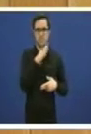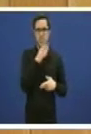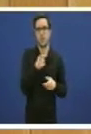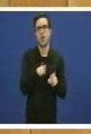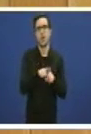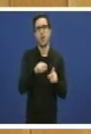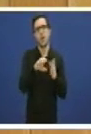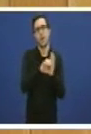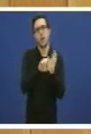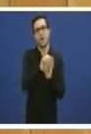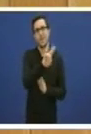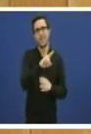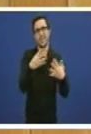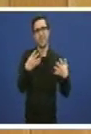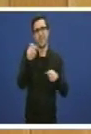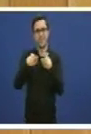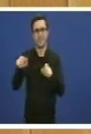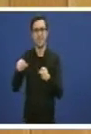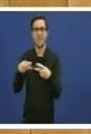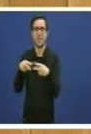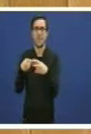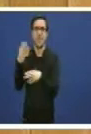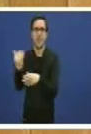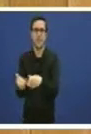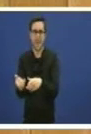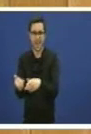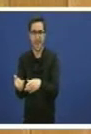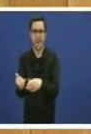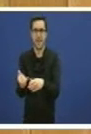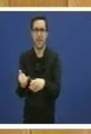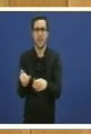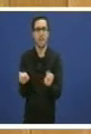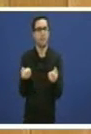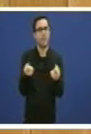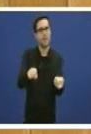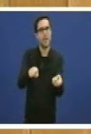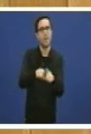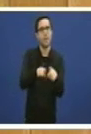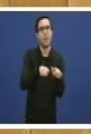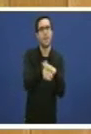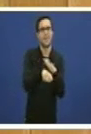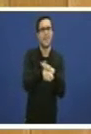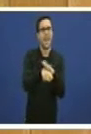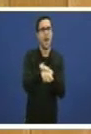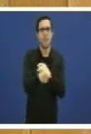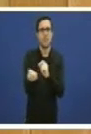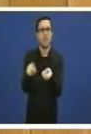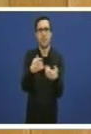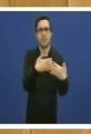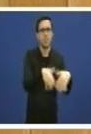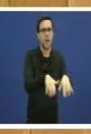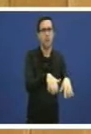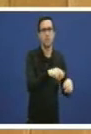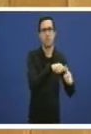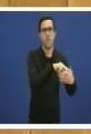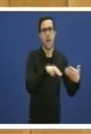parados aos que a Seguridade Social dá de baixa sen necesidade de que estes teñan que facer ninguna tramitación e decir de maneira automática